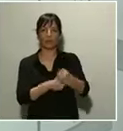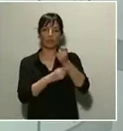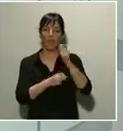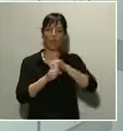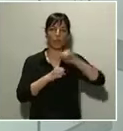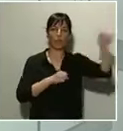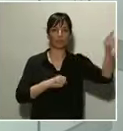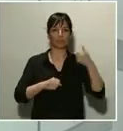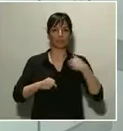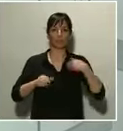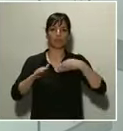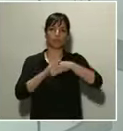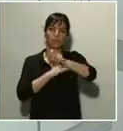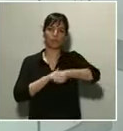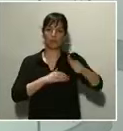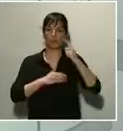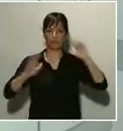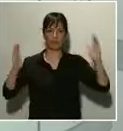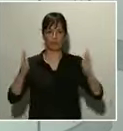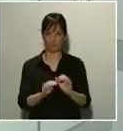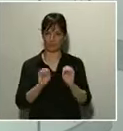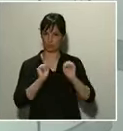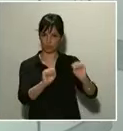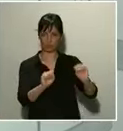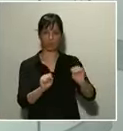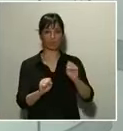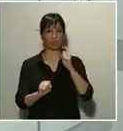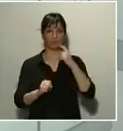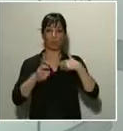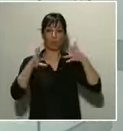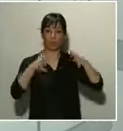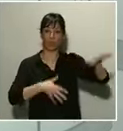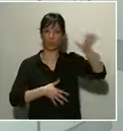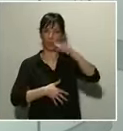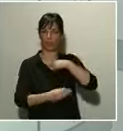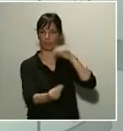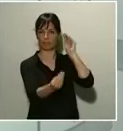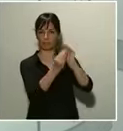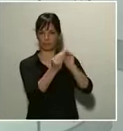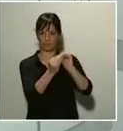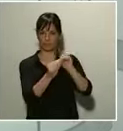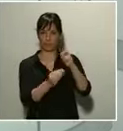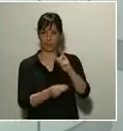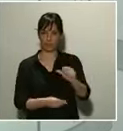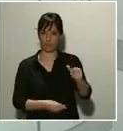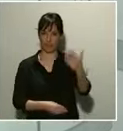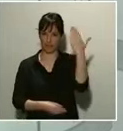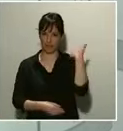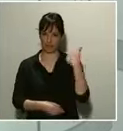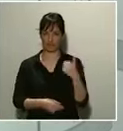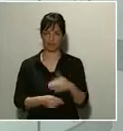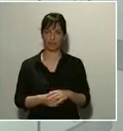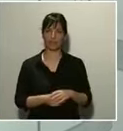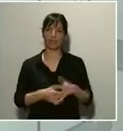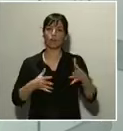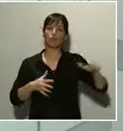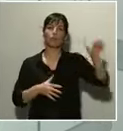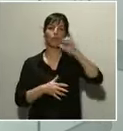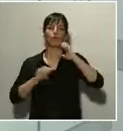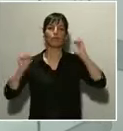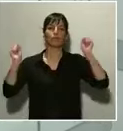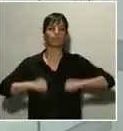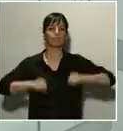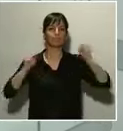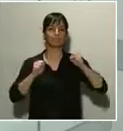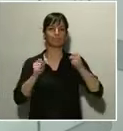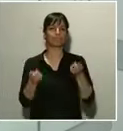concordancia con la decisión adoptada por el Consejo Europeo la semana pasada, donde se acordó aplicar una restricción temporal de